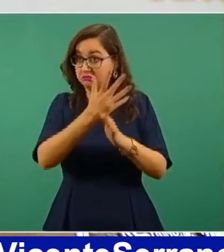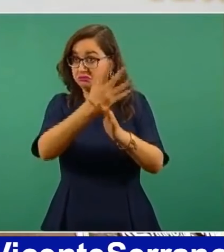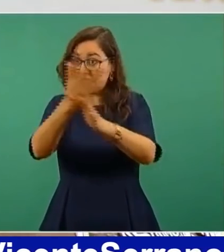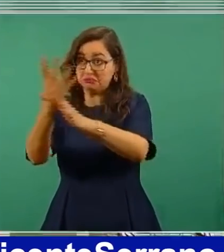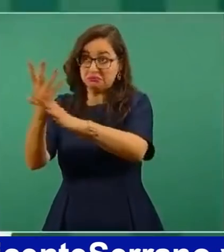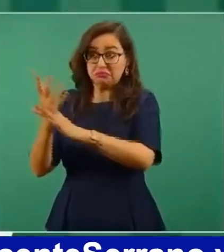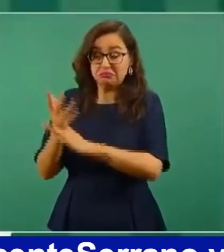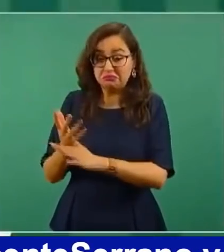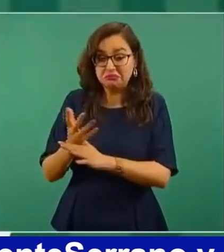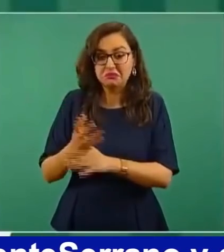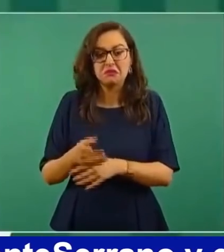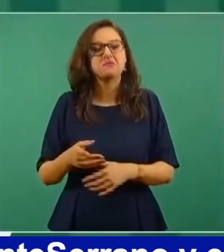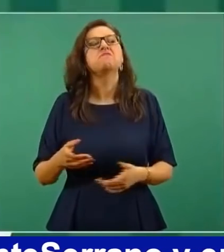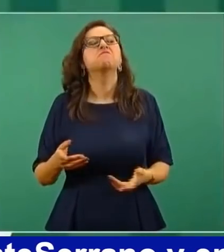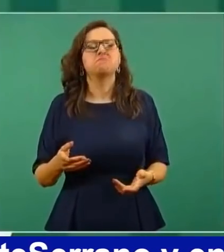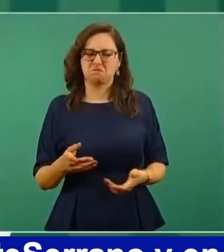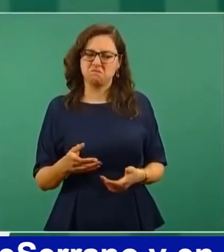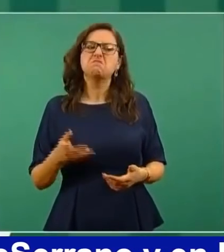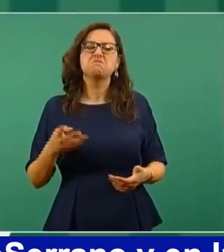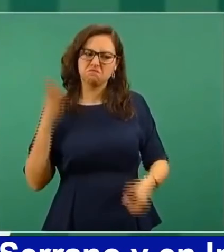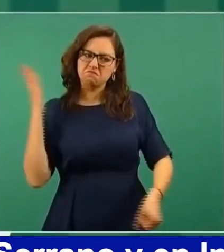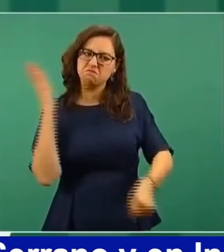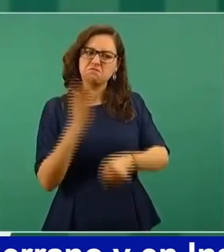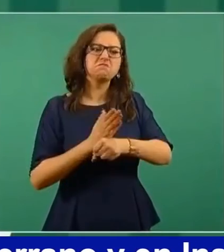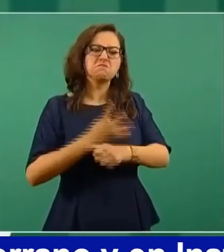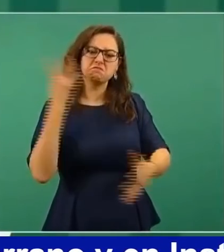Eso nosotros no lo vamos a hacer